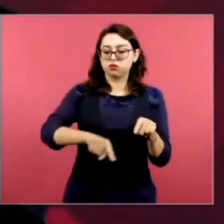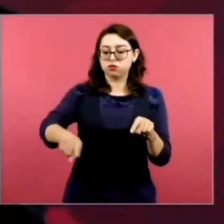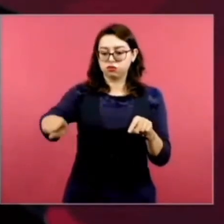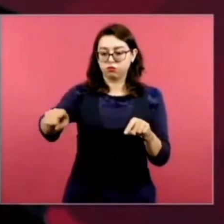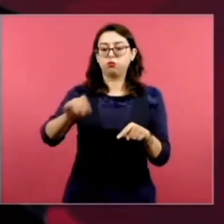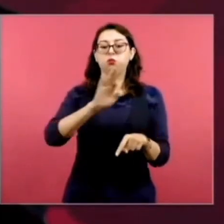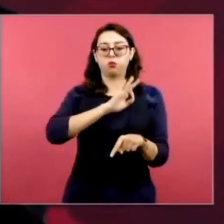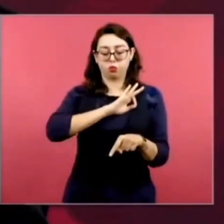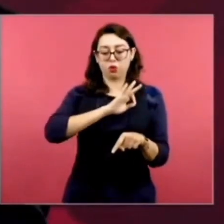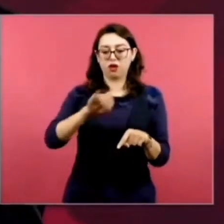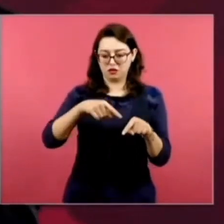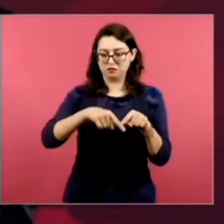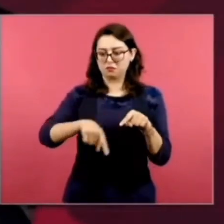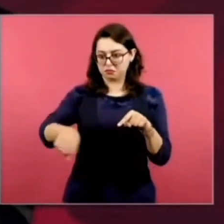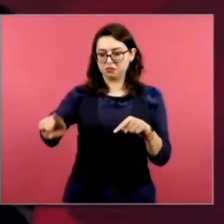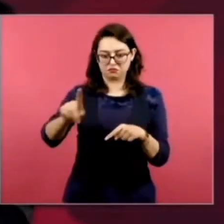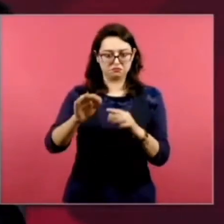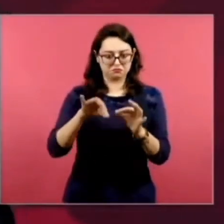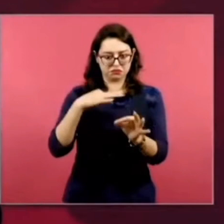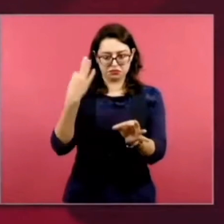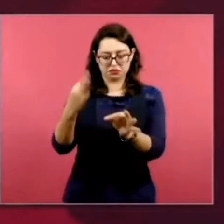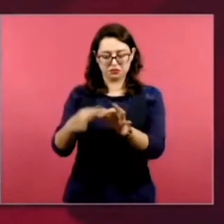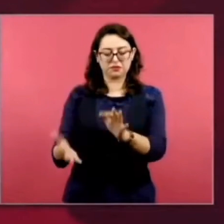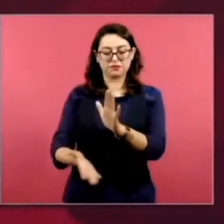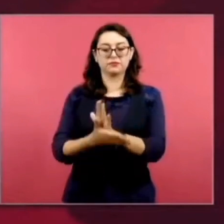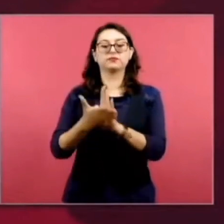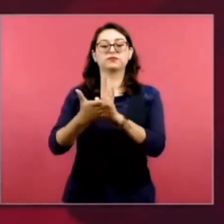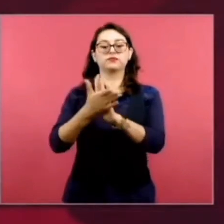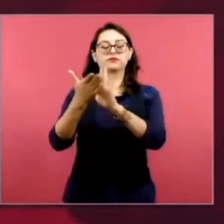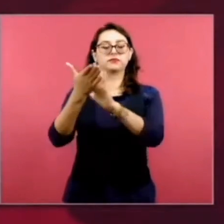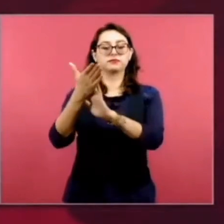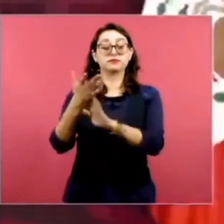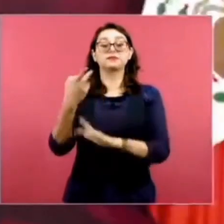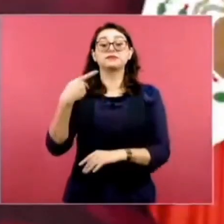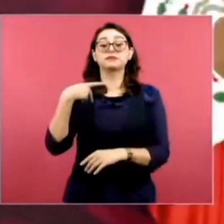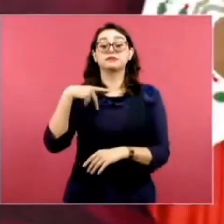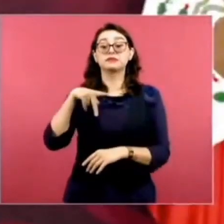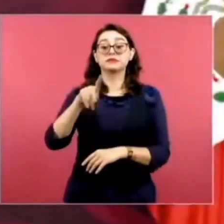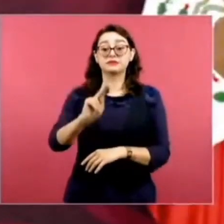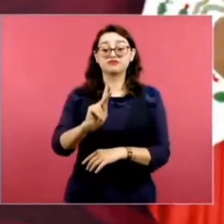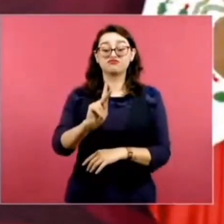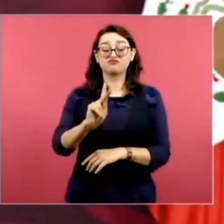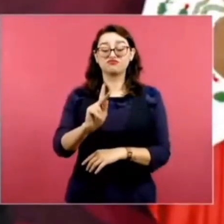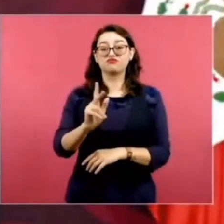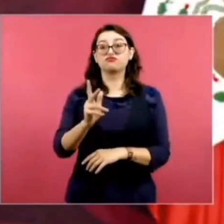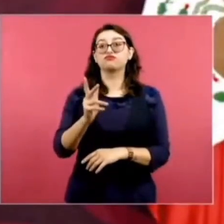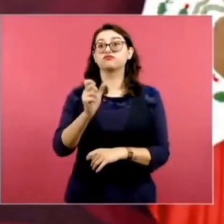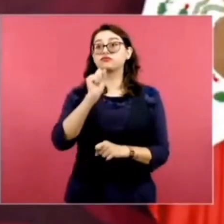en el caso del sureste, estamos